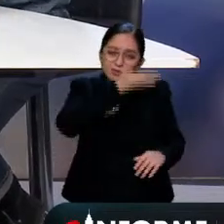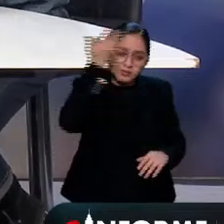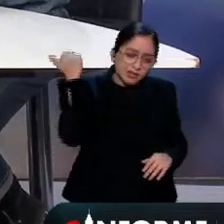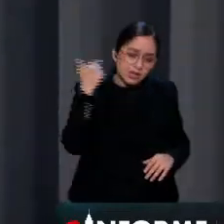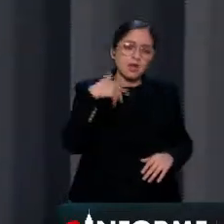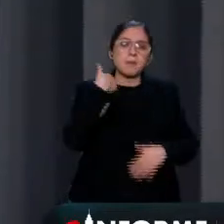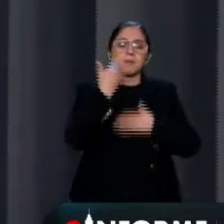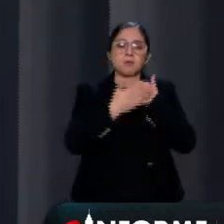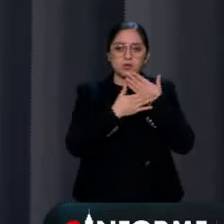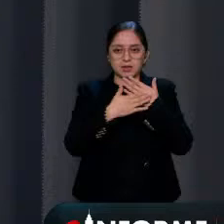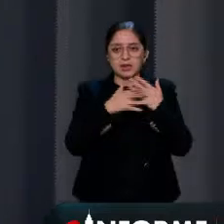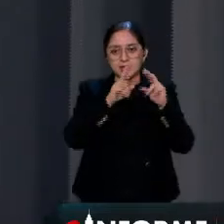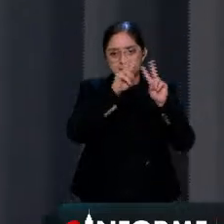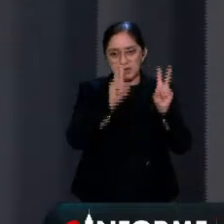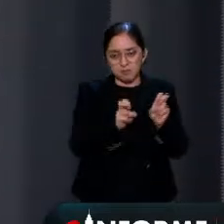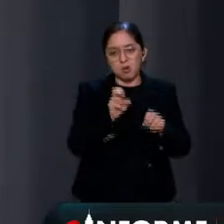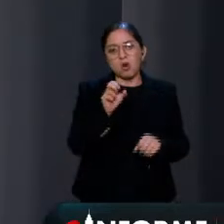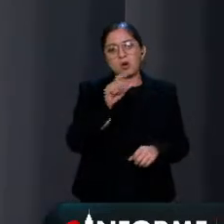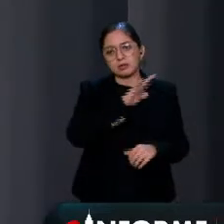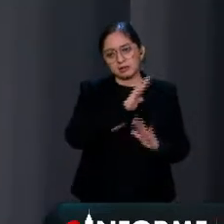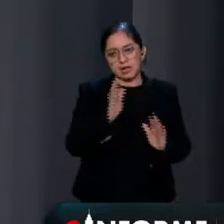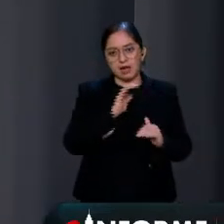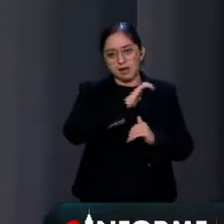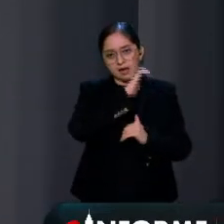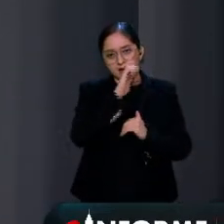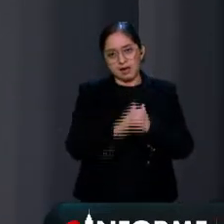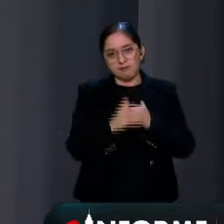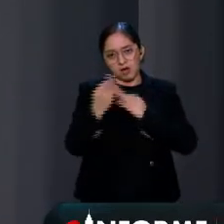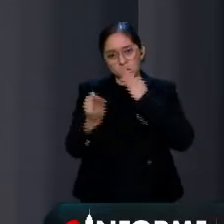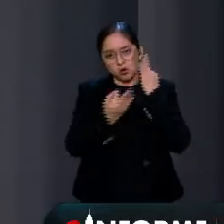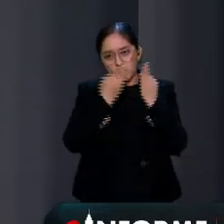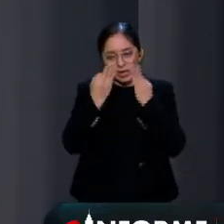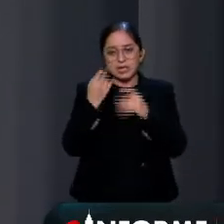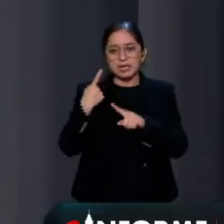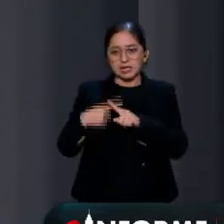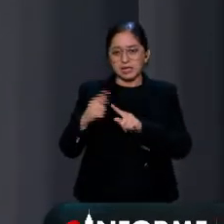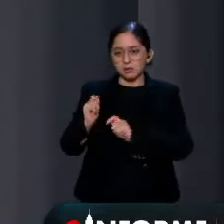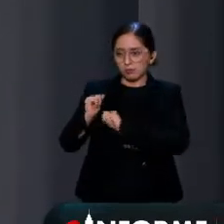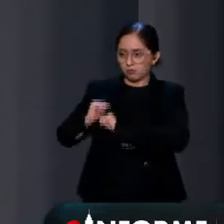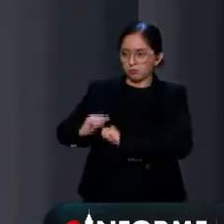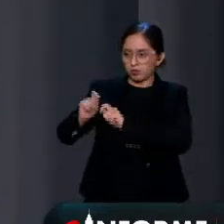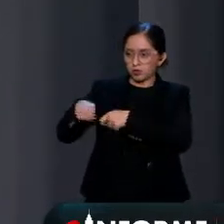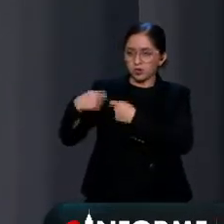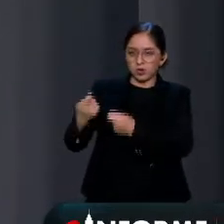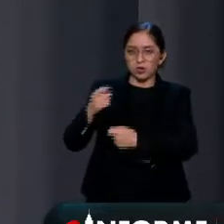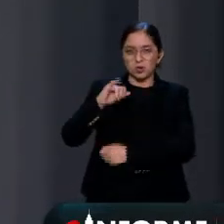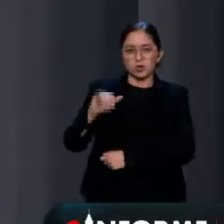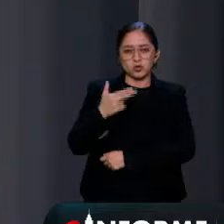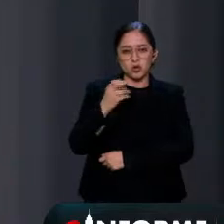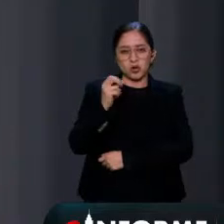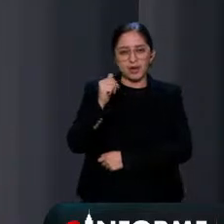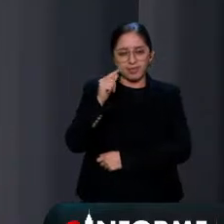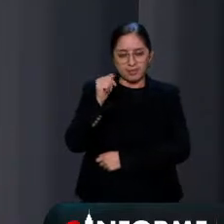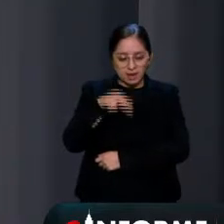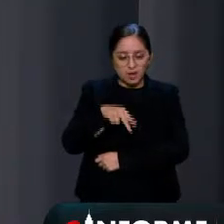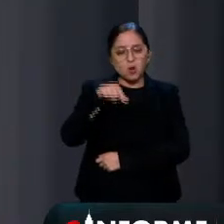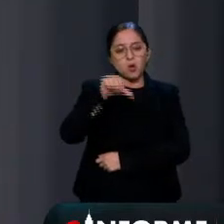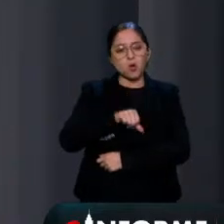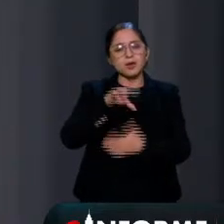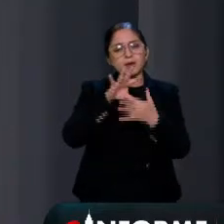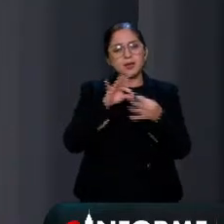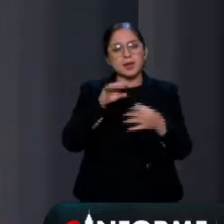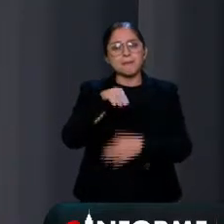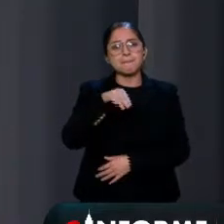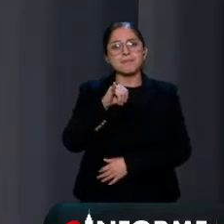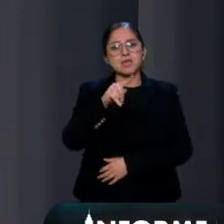de este tema y ya es momento ahora sí de despedirnos pero se queda con Jonathan Pérez en algo usted no lo vea esta noche estrenan una serie llamada los